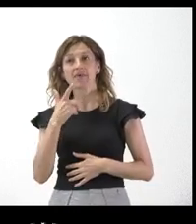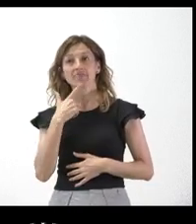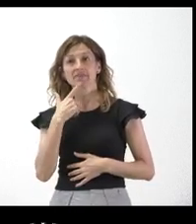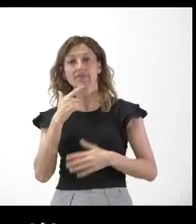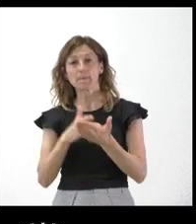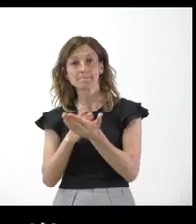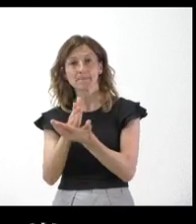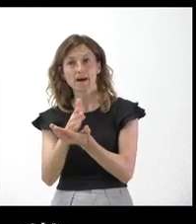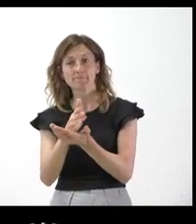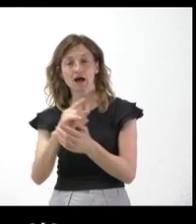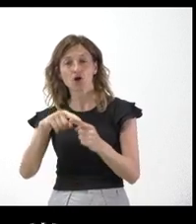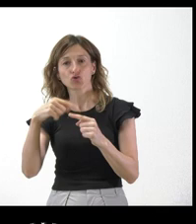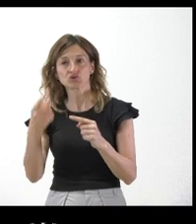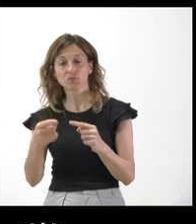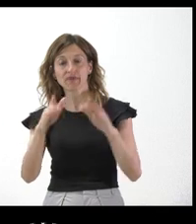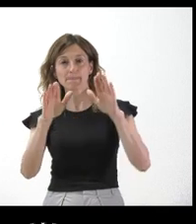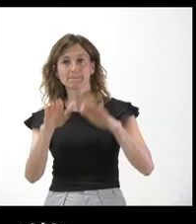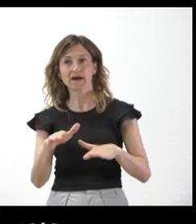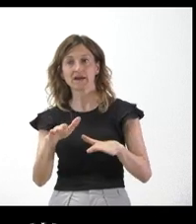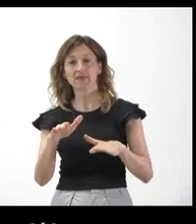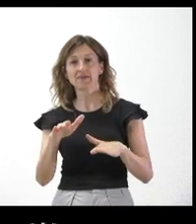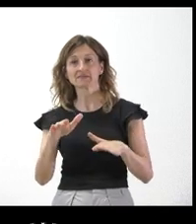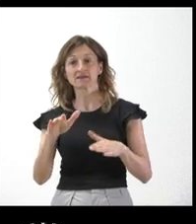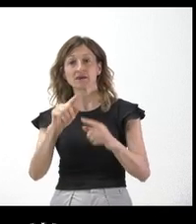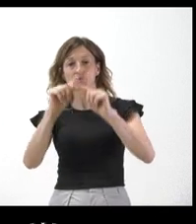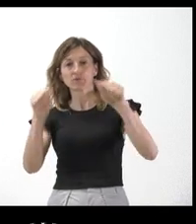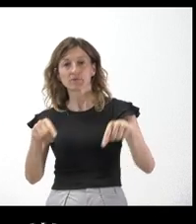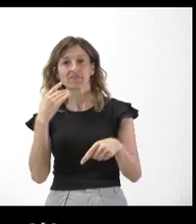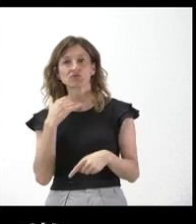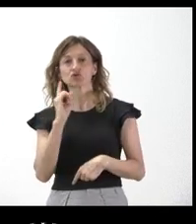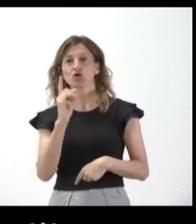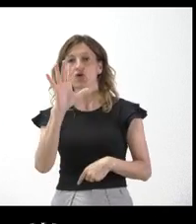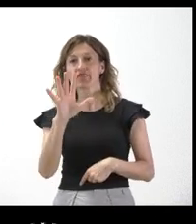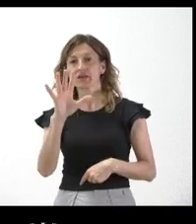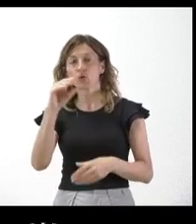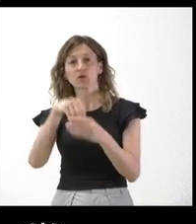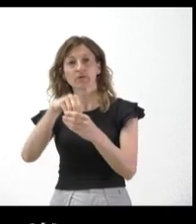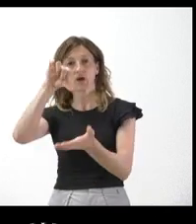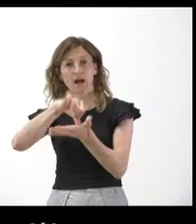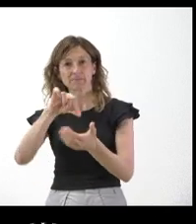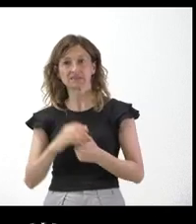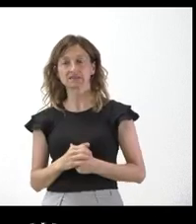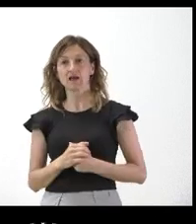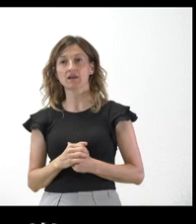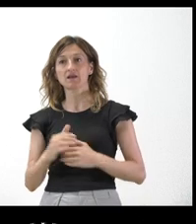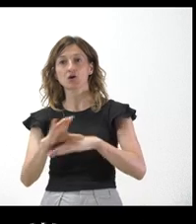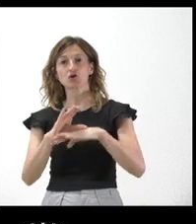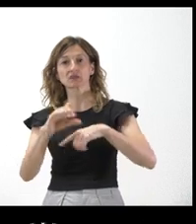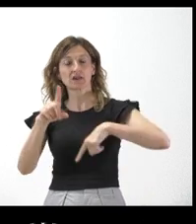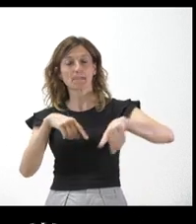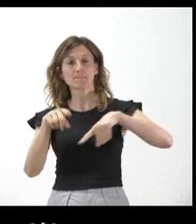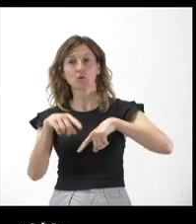mapa se van a reducir las paradas a cinco en toda la provincia de Soria incluyendo la capital y por su parte la consejera de movilidad